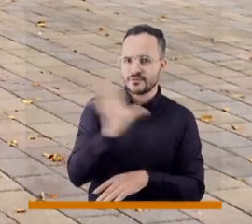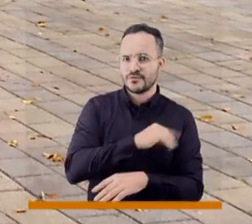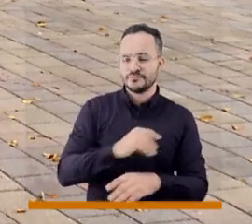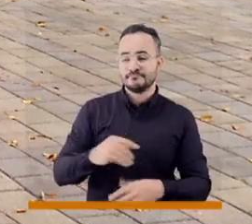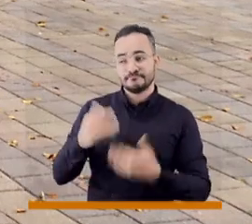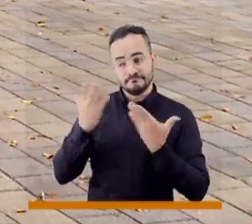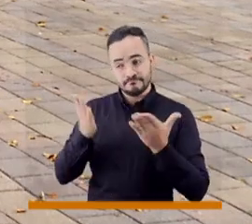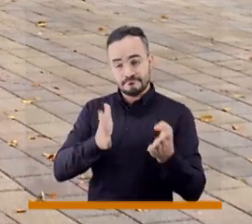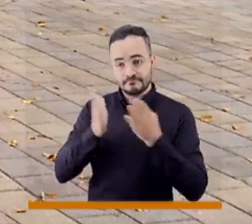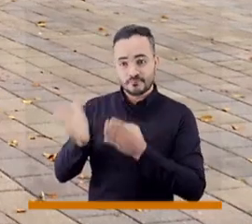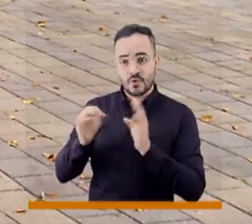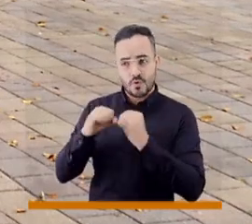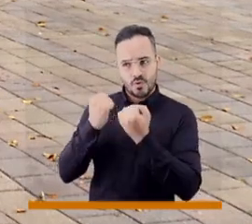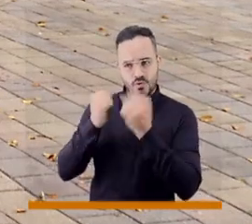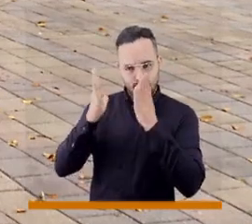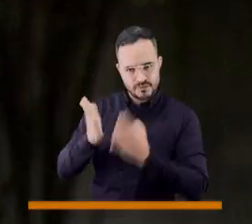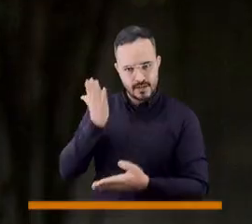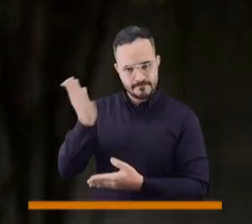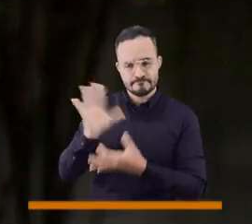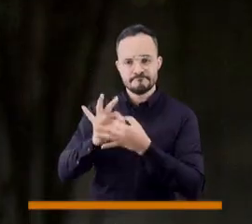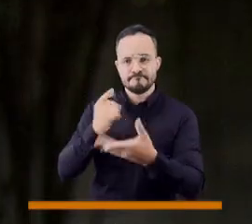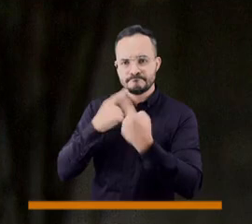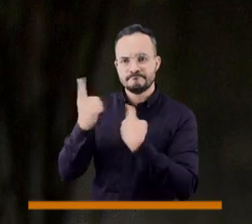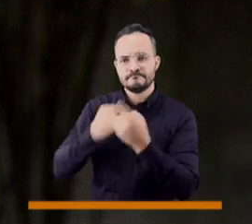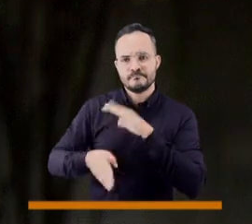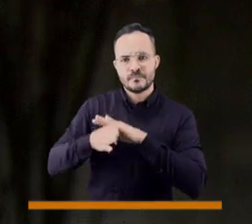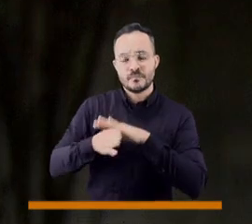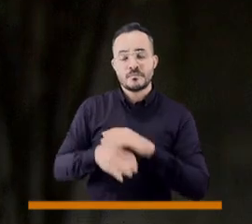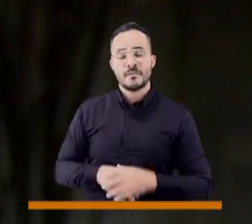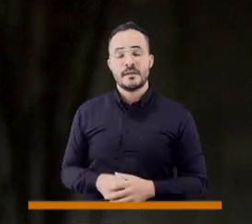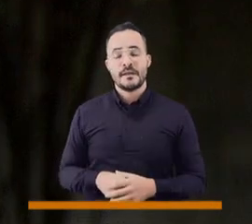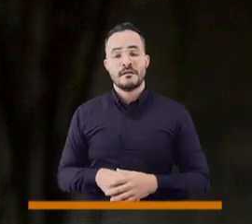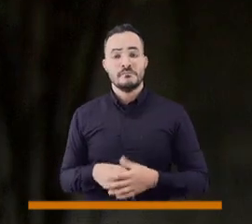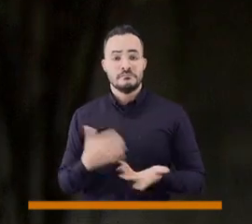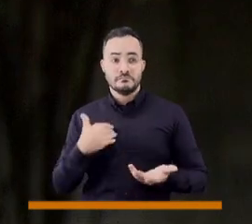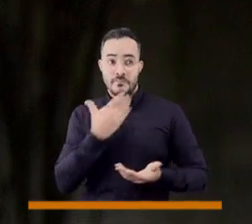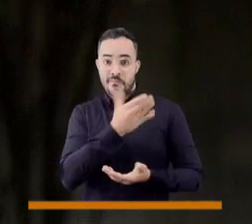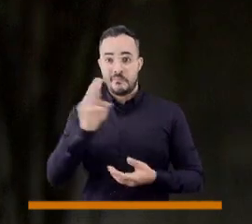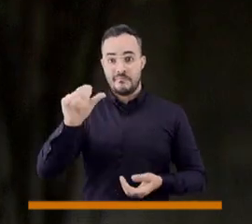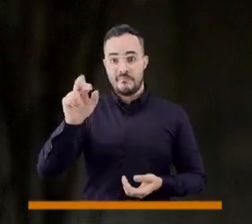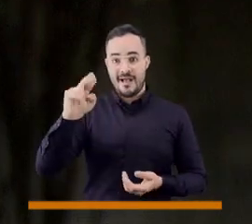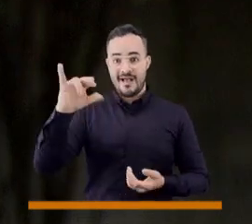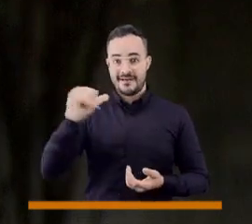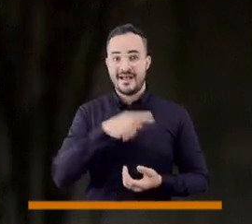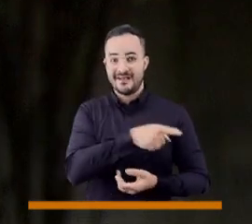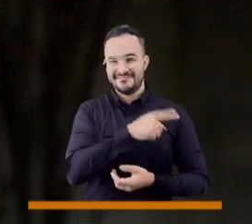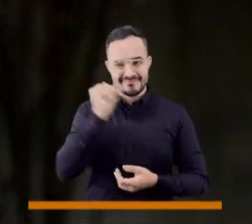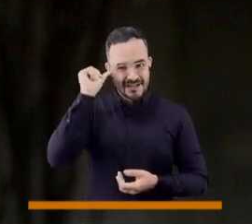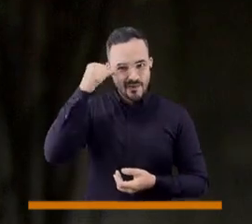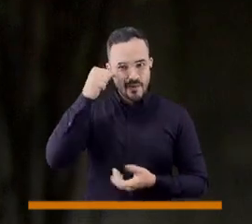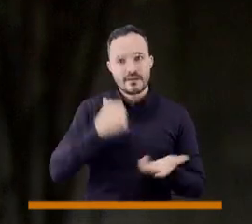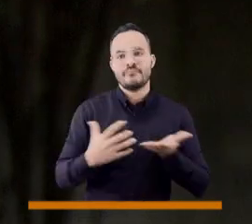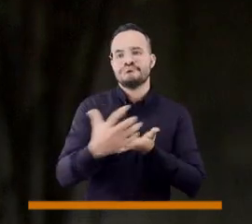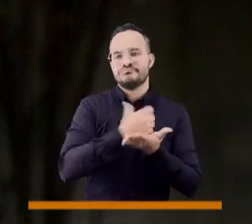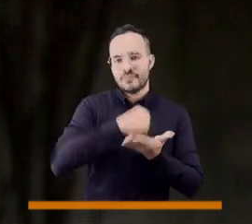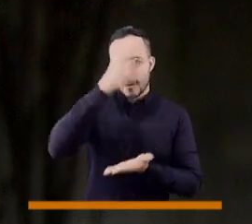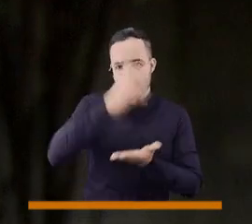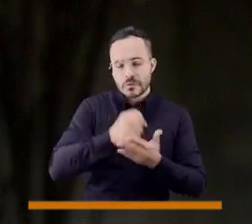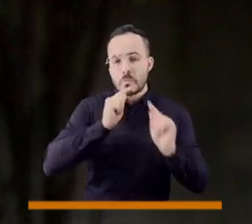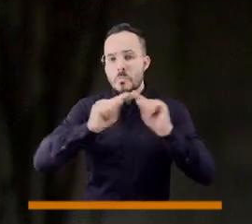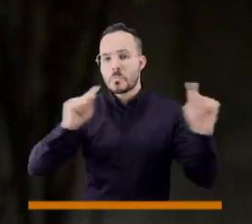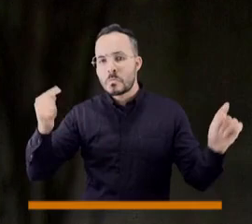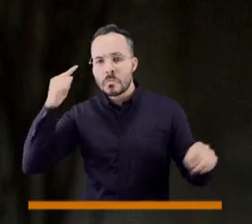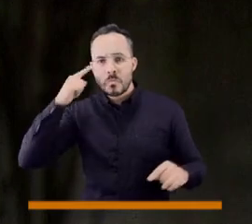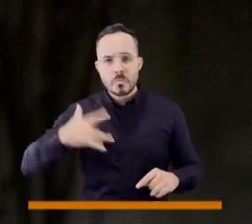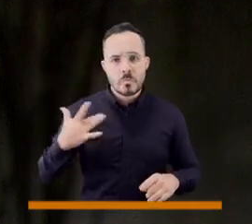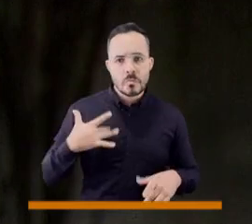Concejal, continuamos con usted. Luego de estar también en compañía de María Fernanda, que tiene más voces ciudadanas,